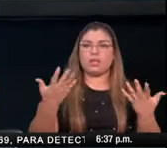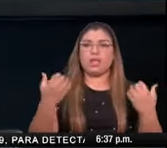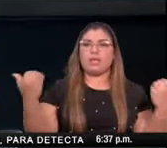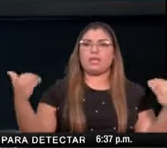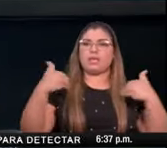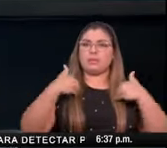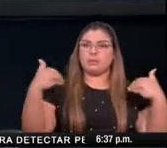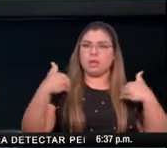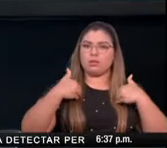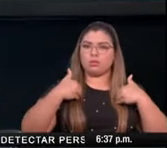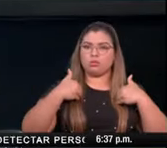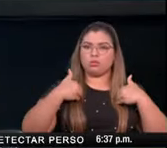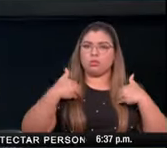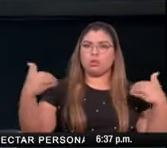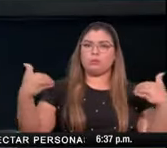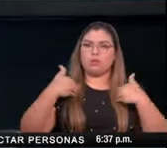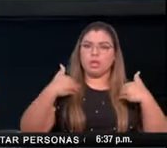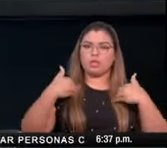gimnasios